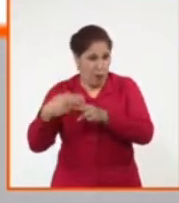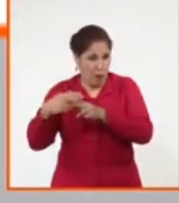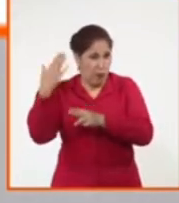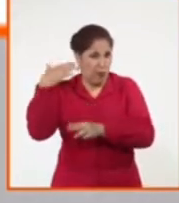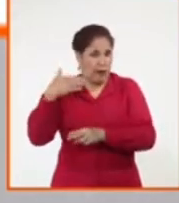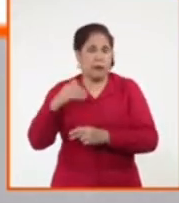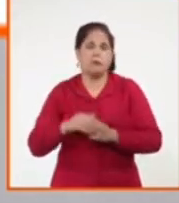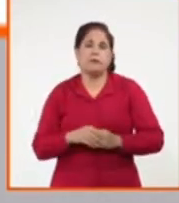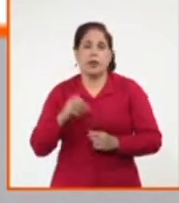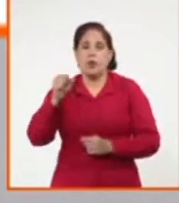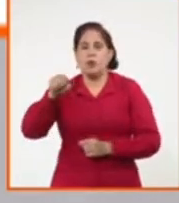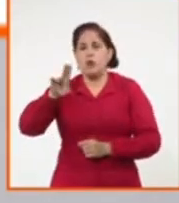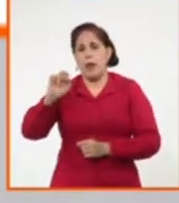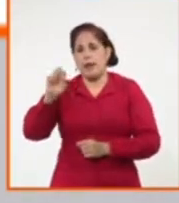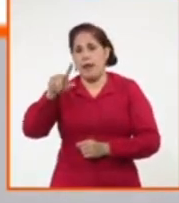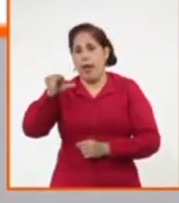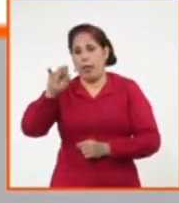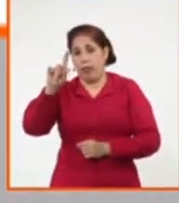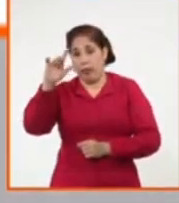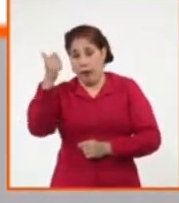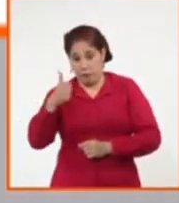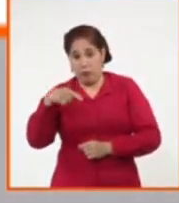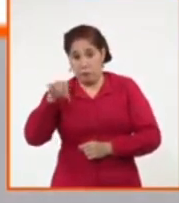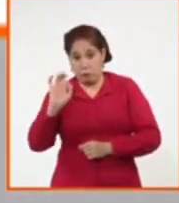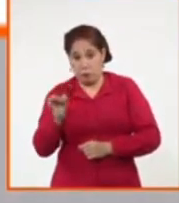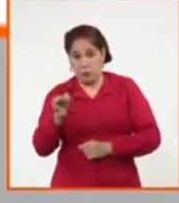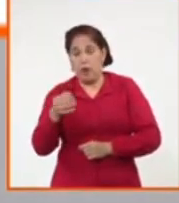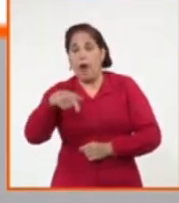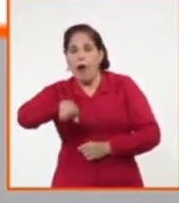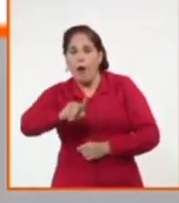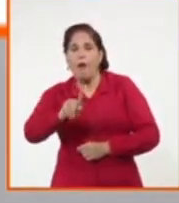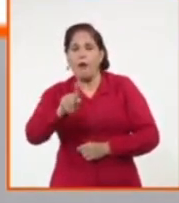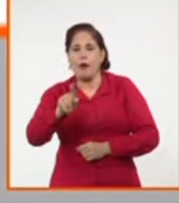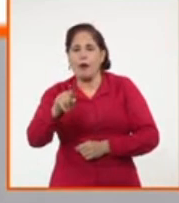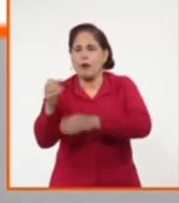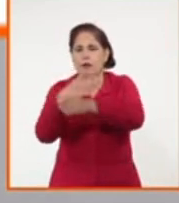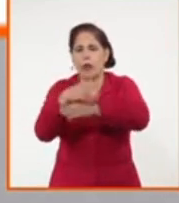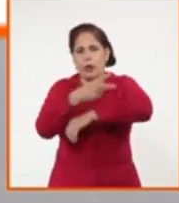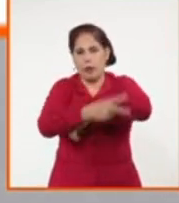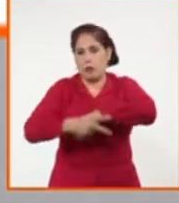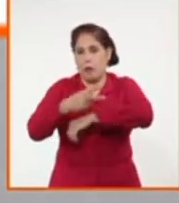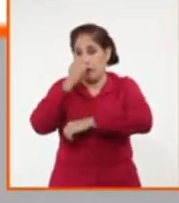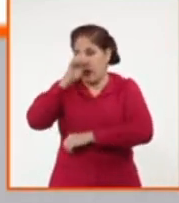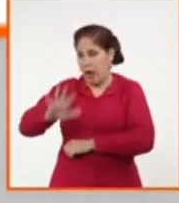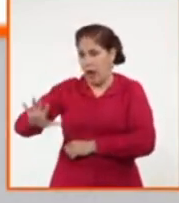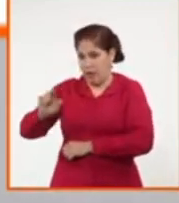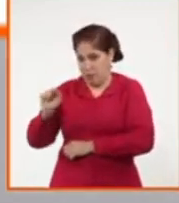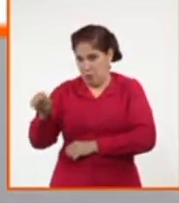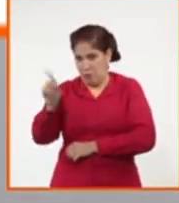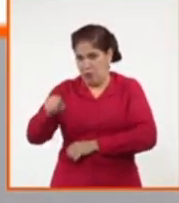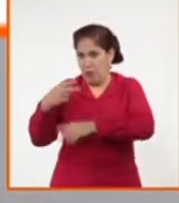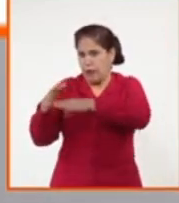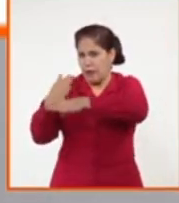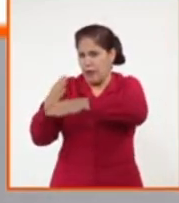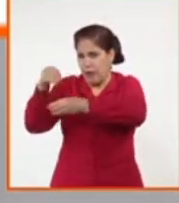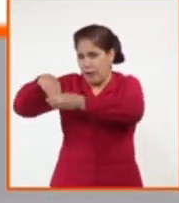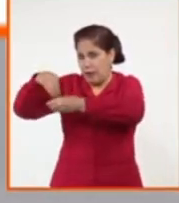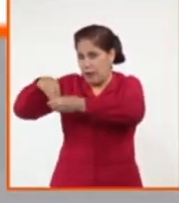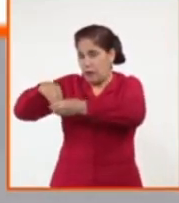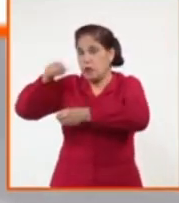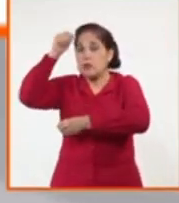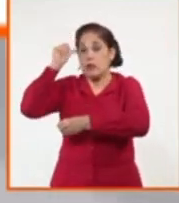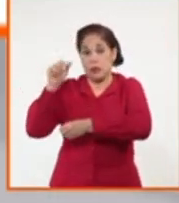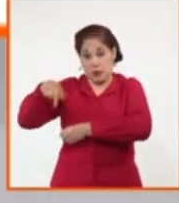Suazilandia. Los viajeros que lleguen de estos países a partir de este